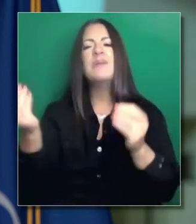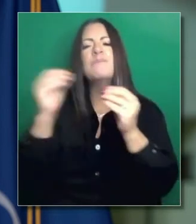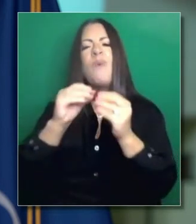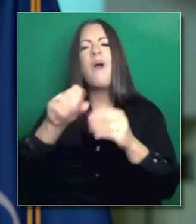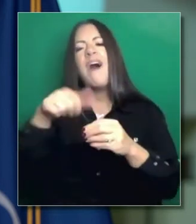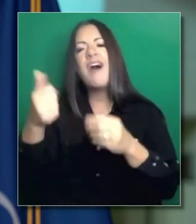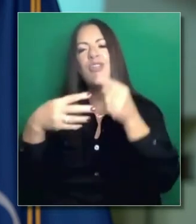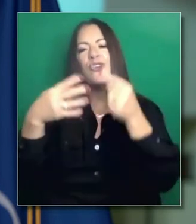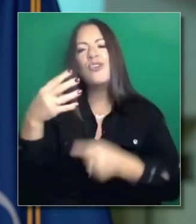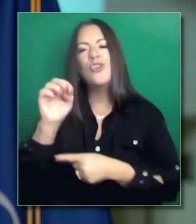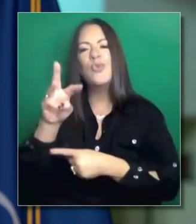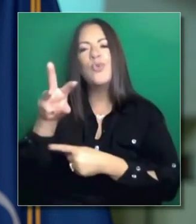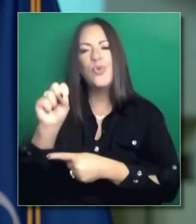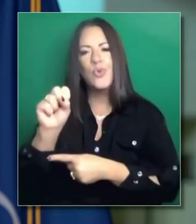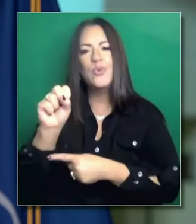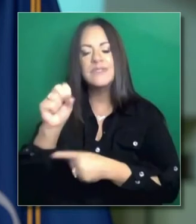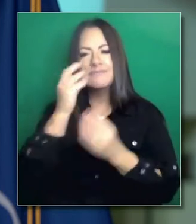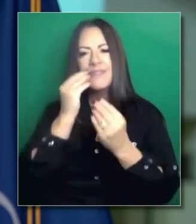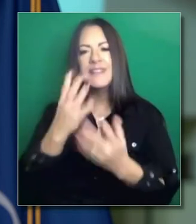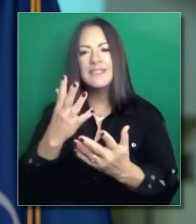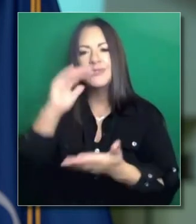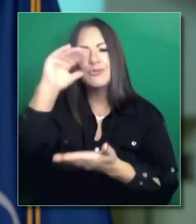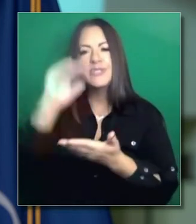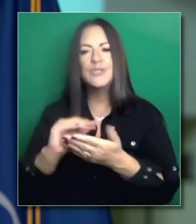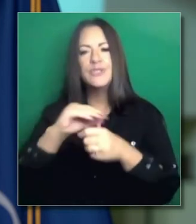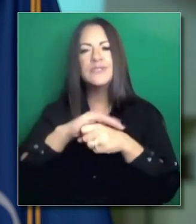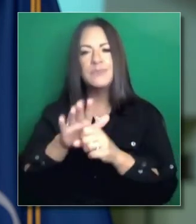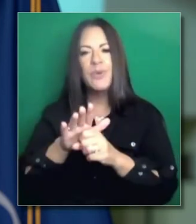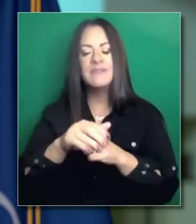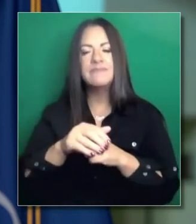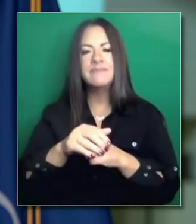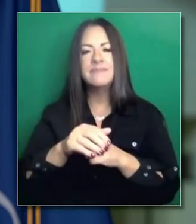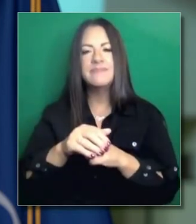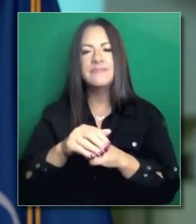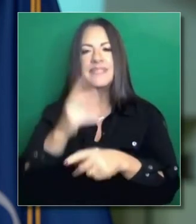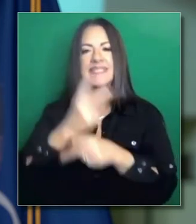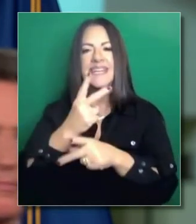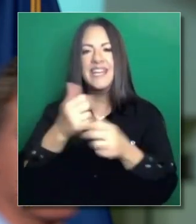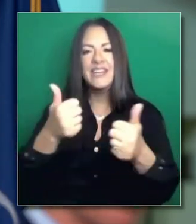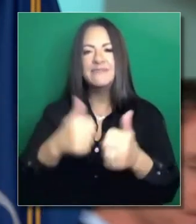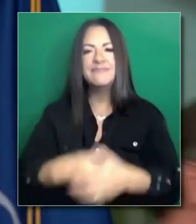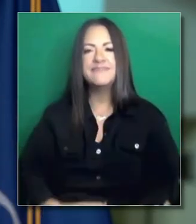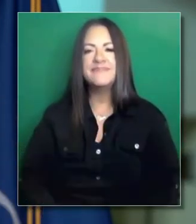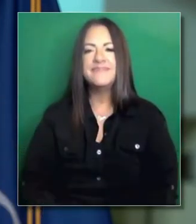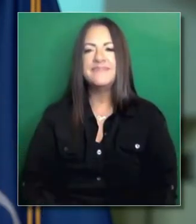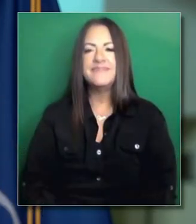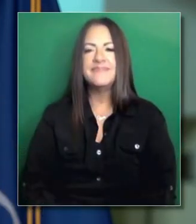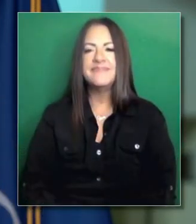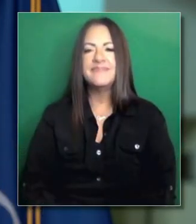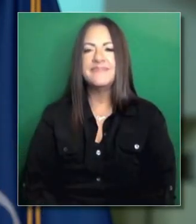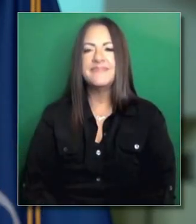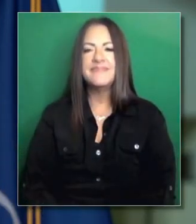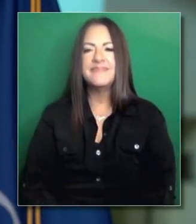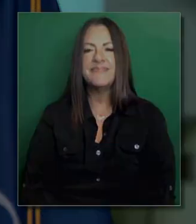noticias sobre el progreso para mitigar la propagación y terminar con esta pandemia. Por favor, cuídese.